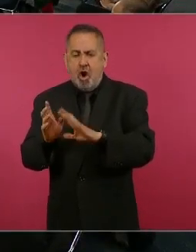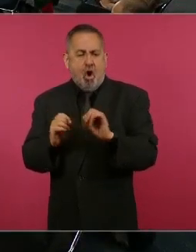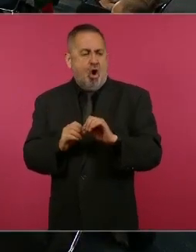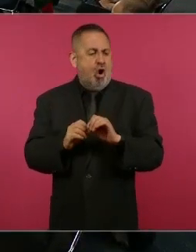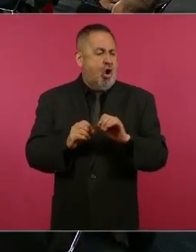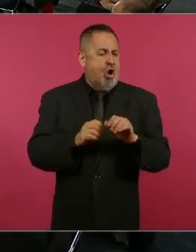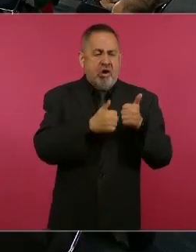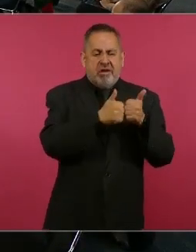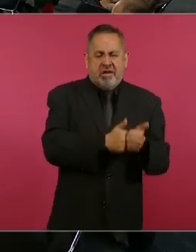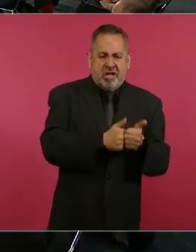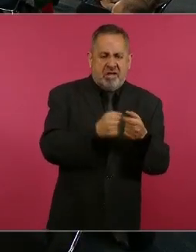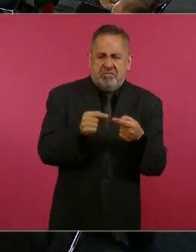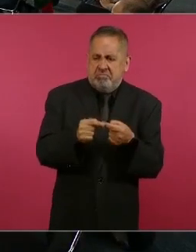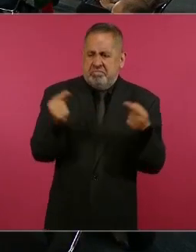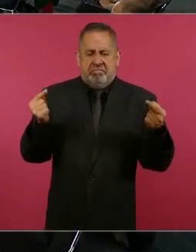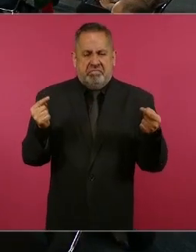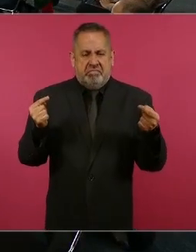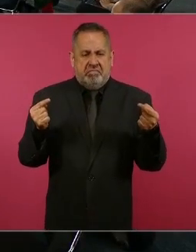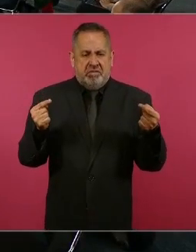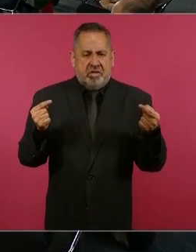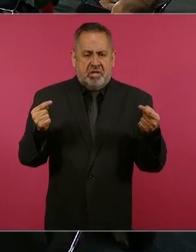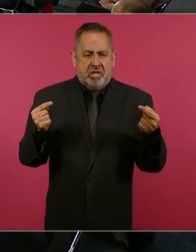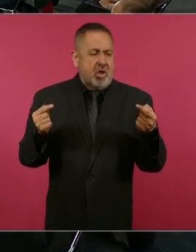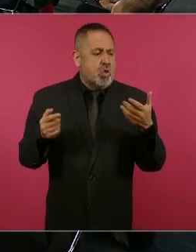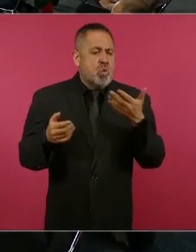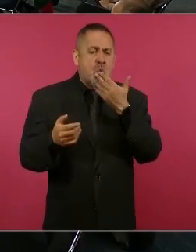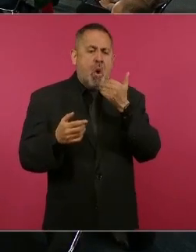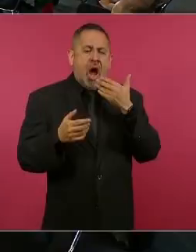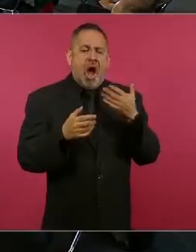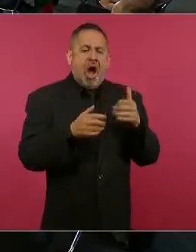no hay conservadurismo.